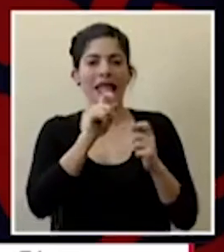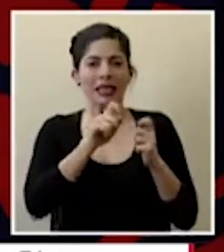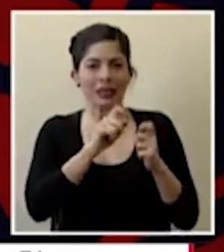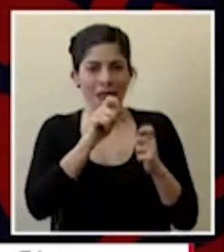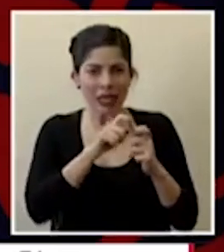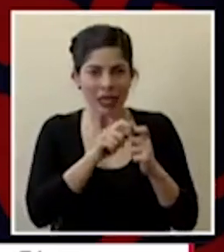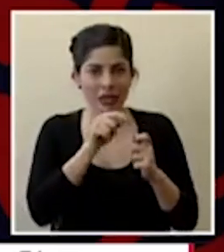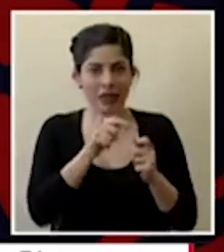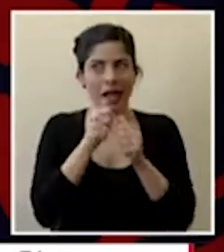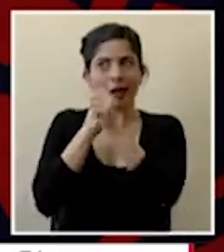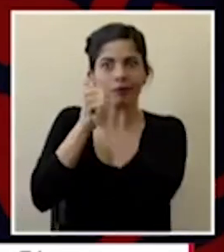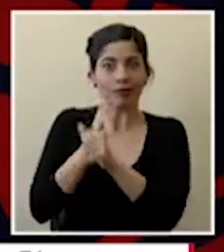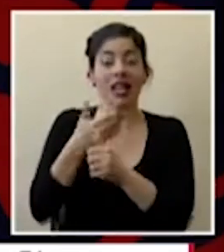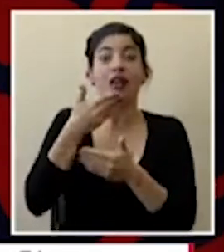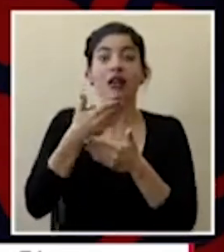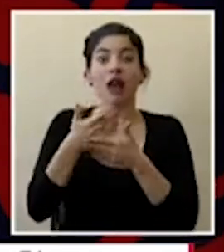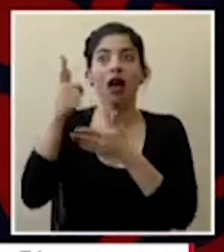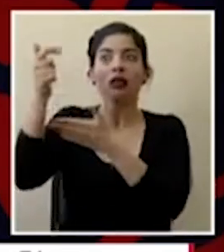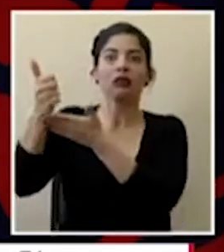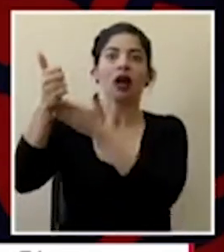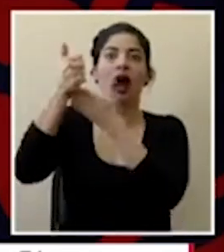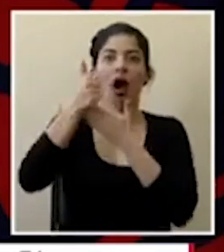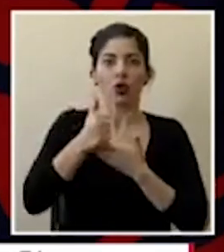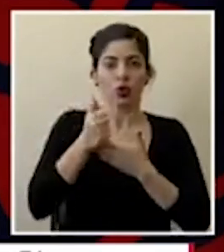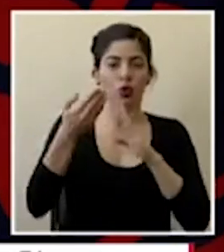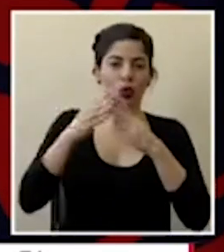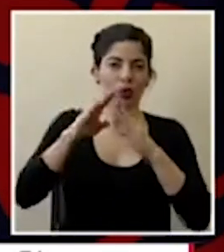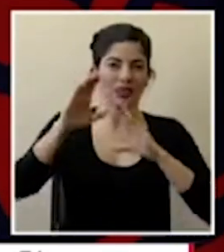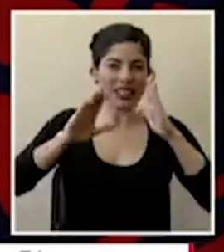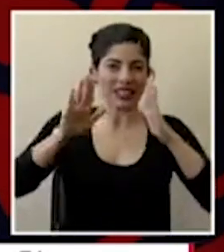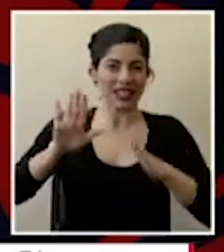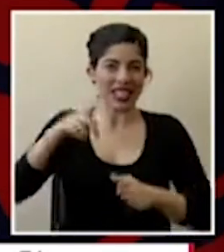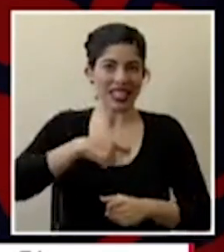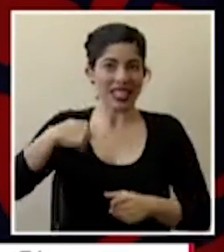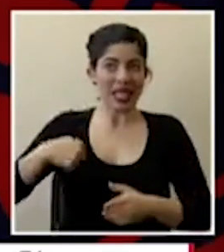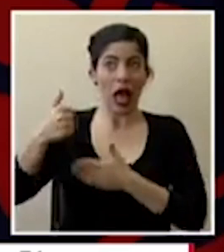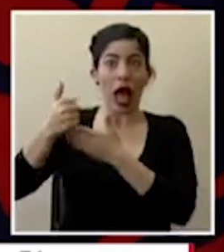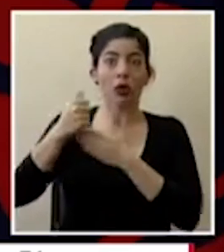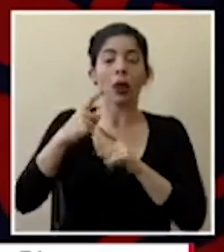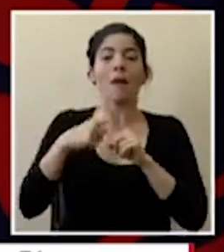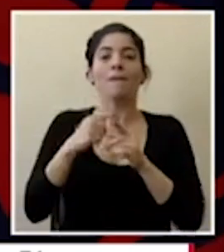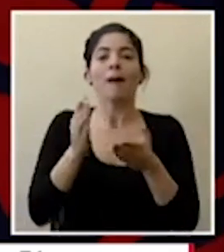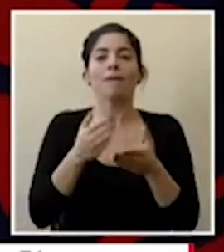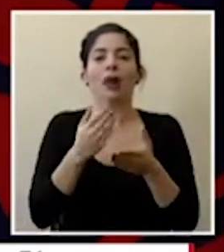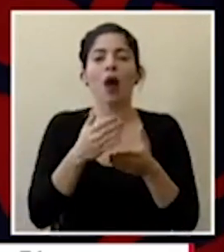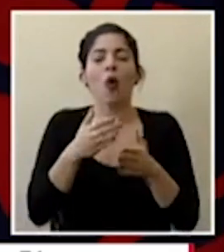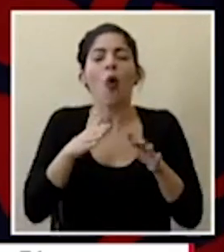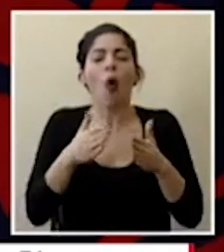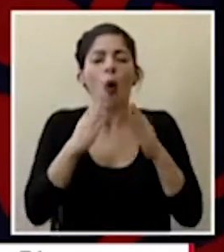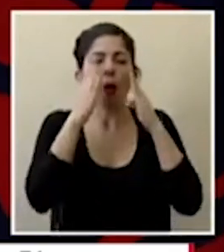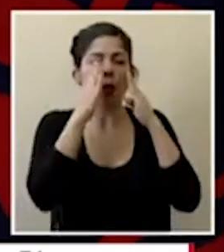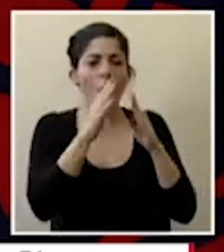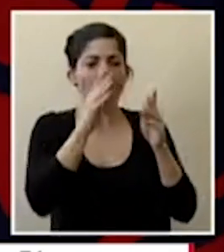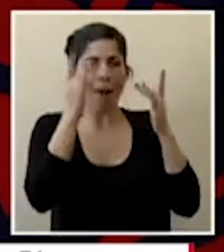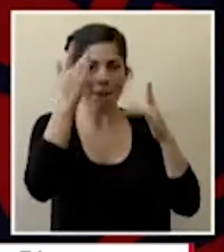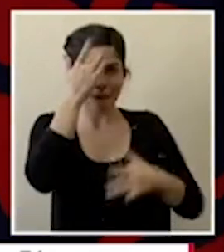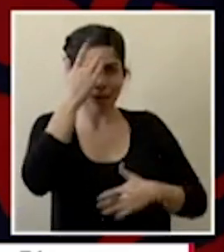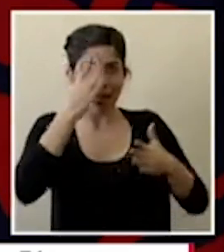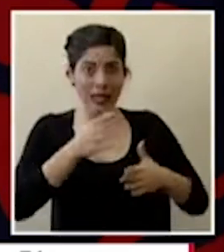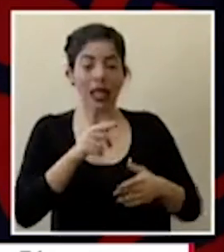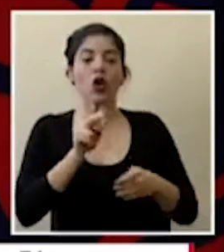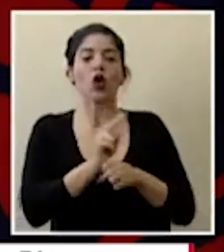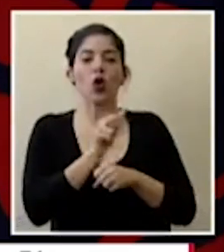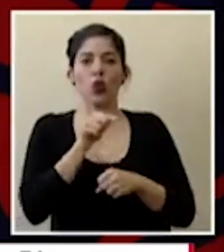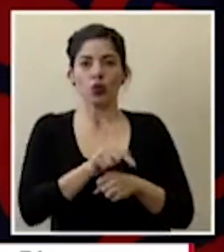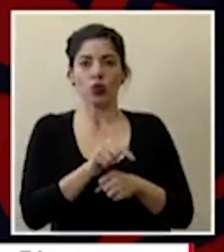gracias a esta ayuda que nos brindó este la comunidad científica china y un manual de atención terapéutica es que estamos utilizando estos tratamientos